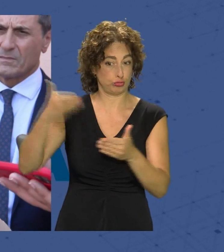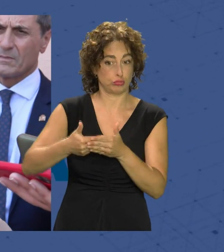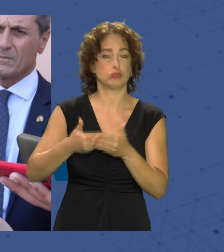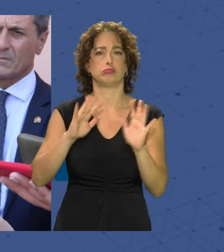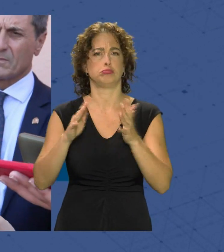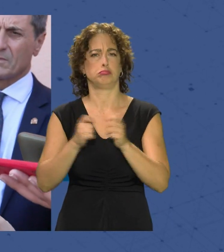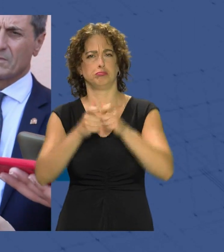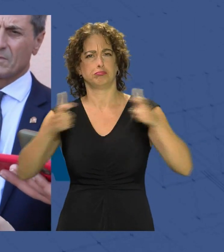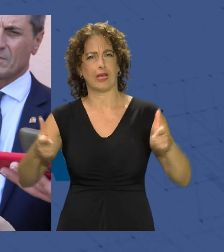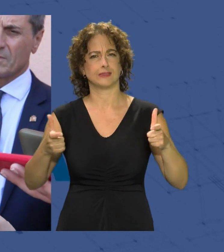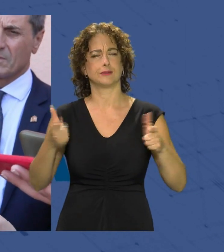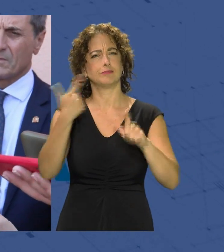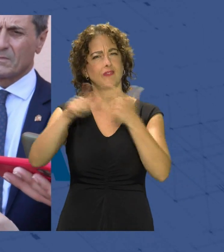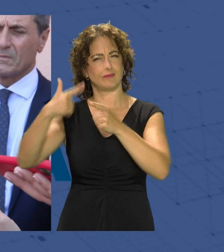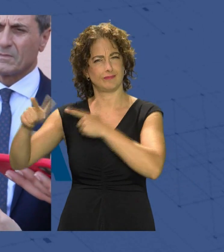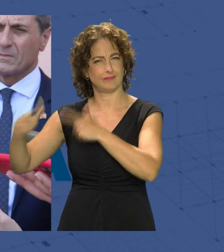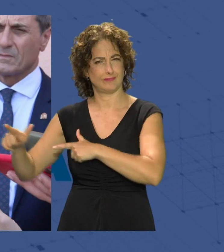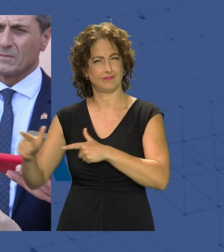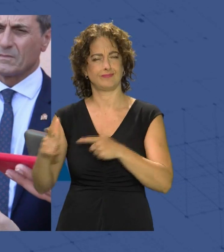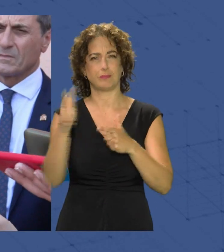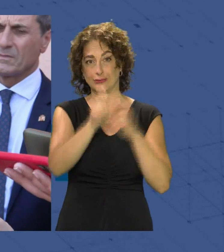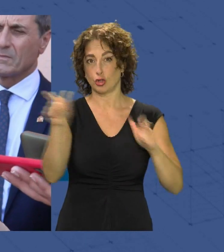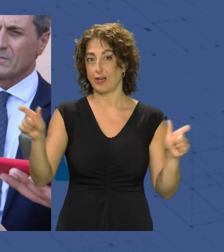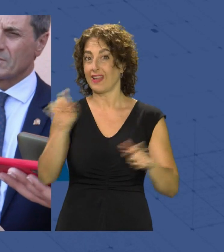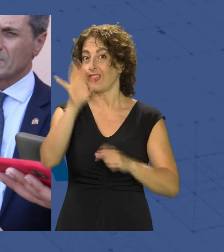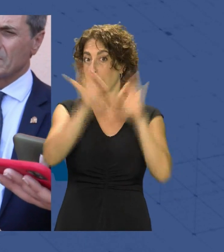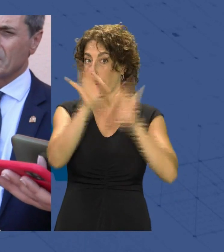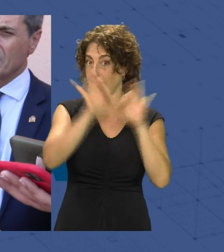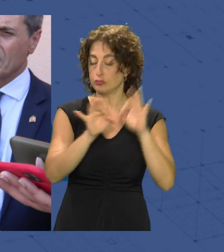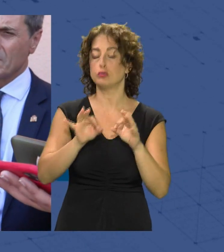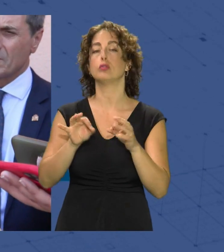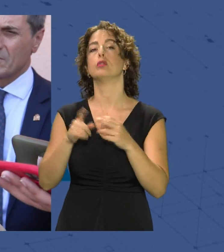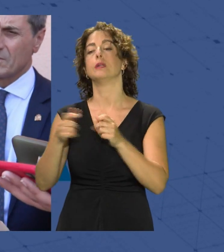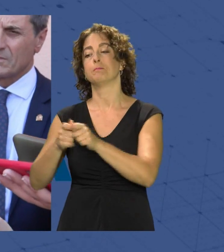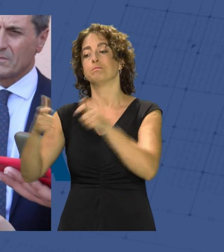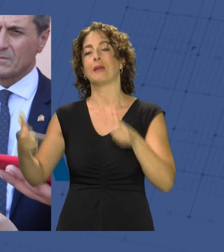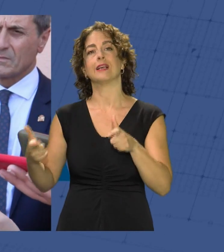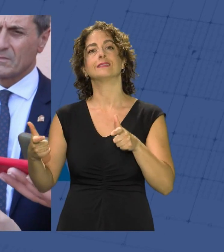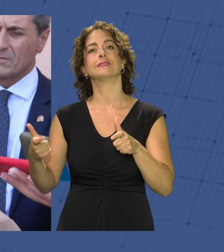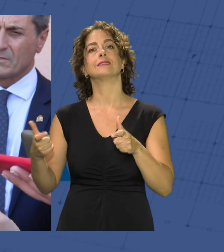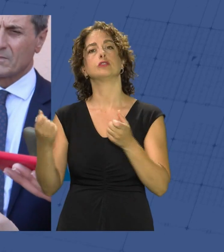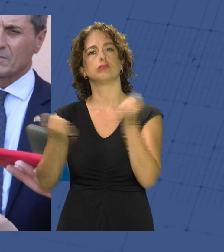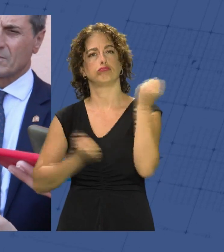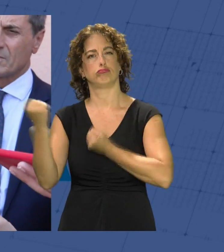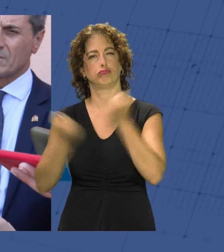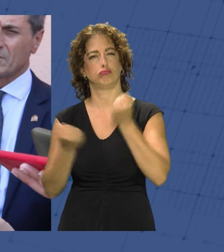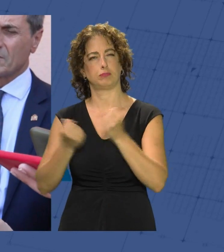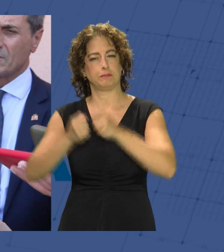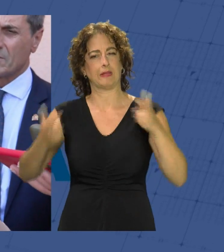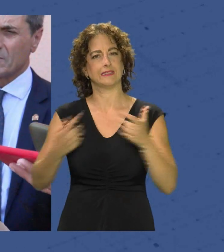incremento en cuanto al número de pasajeros por encima del 15% y de un incremento del número de vehículos del